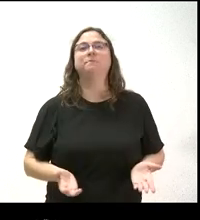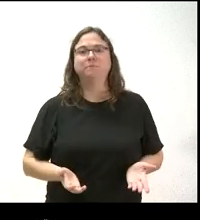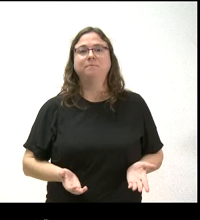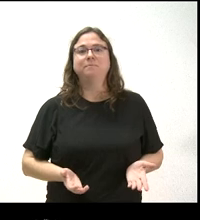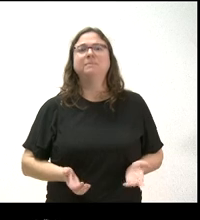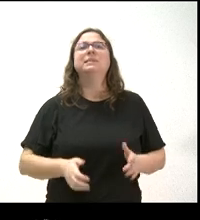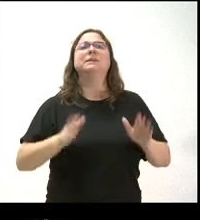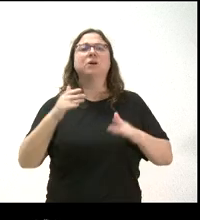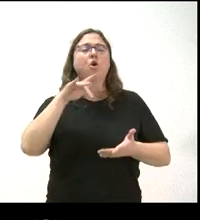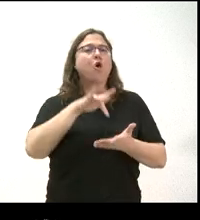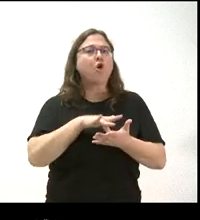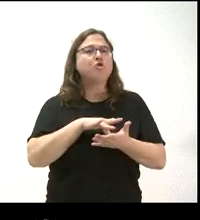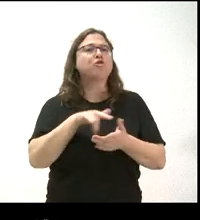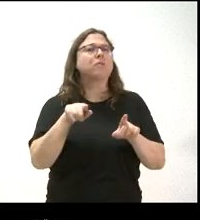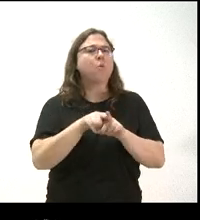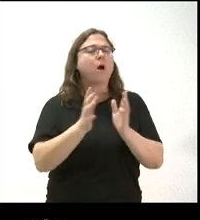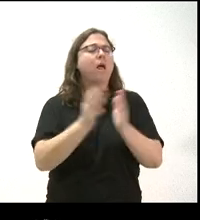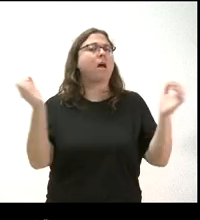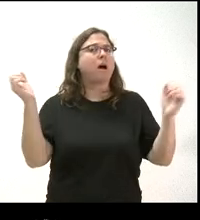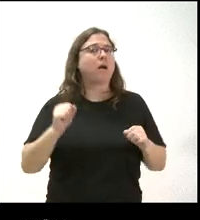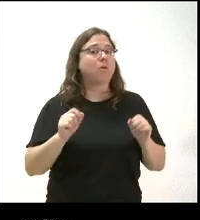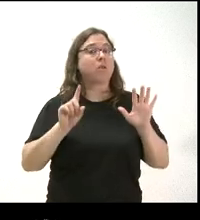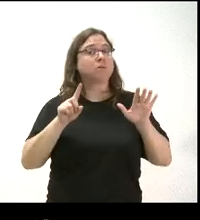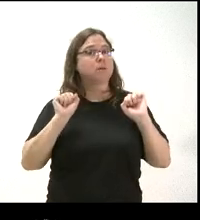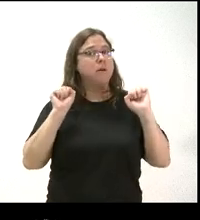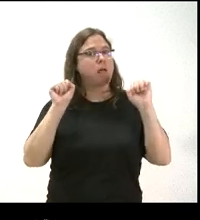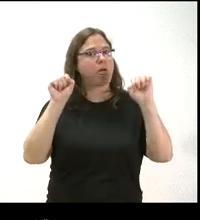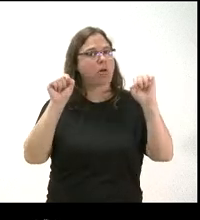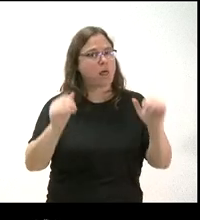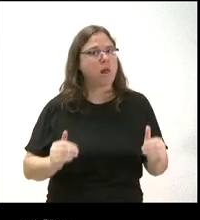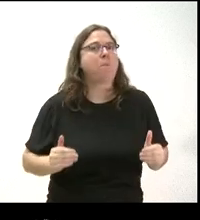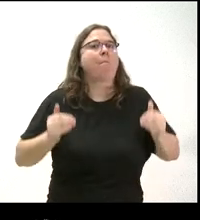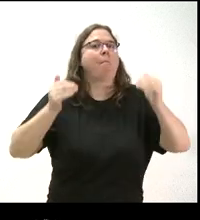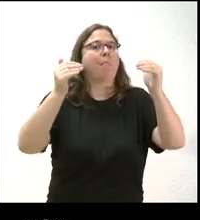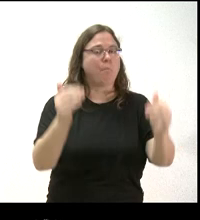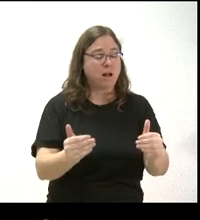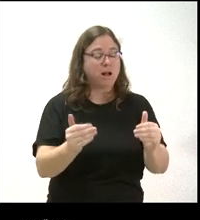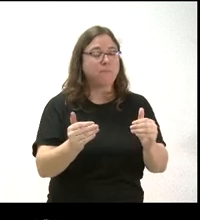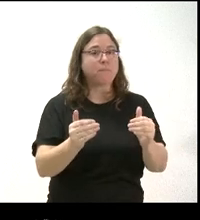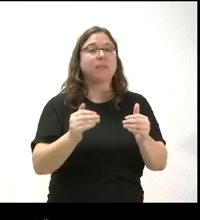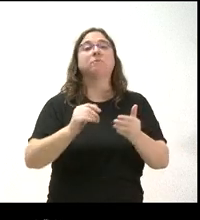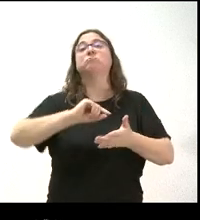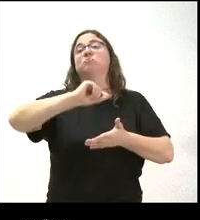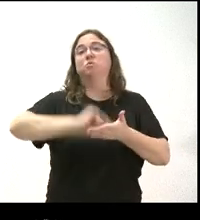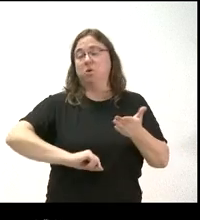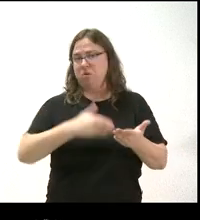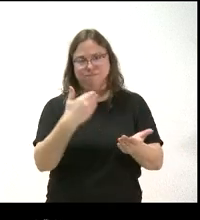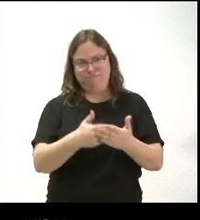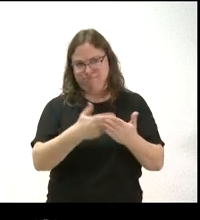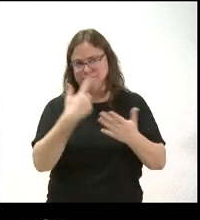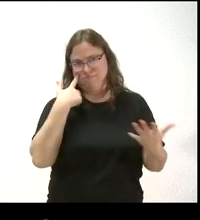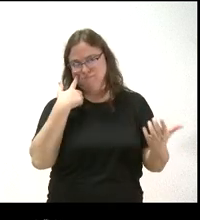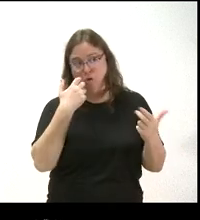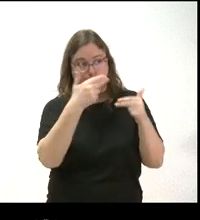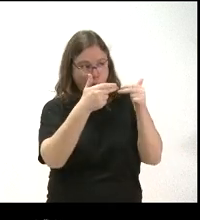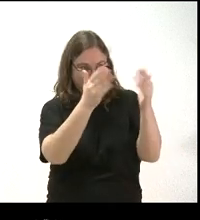Sin embargo, llegamos hoy al acuerdo todavía seis meses después, ya no de la resolución del contrato, una vez que se ha comprobado claramente que no